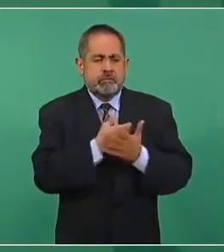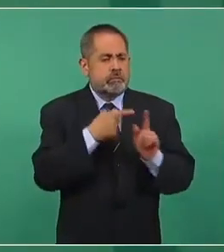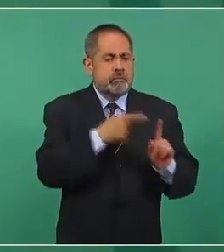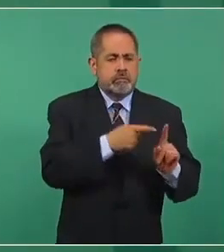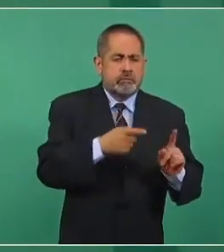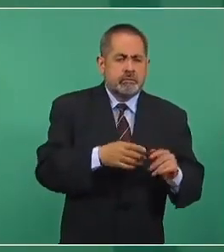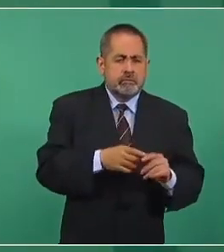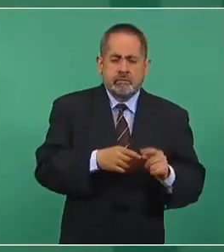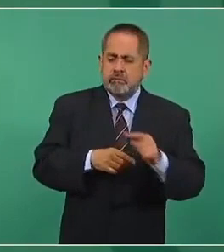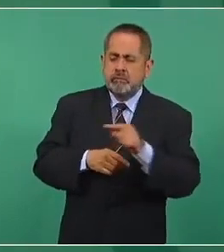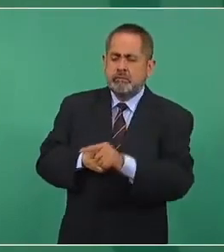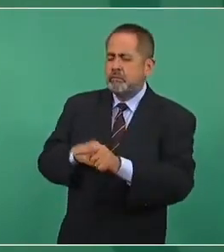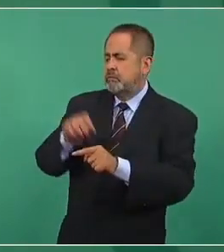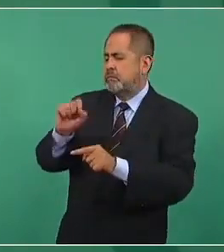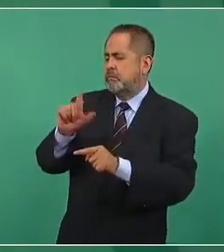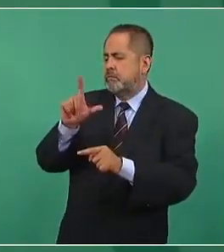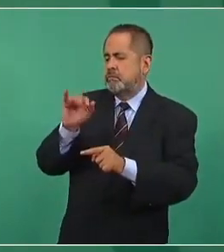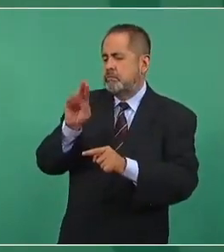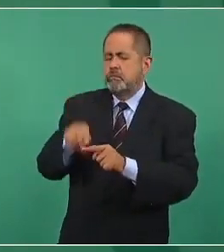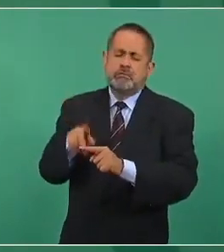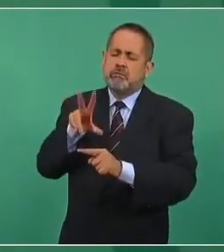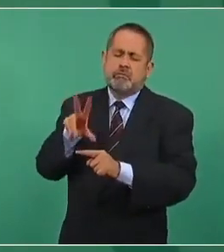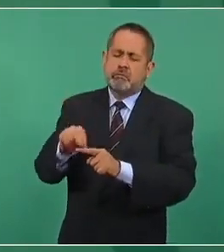¿cuál fue el punto que decide?